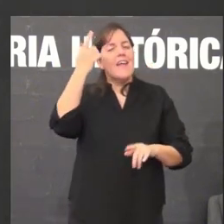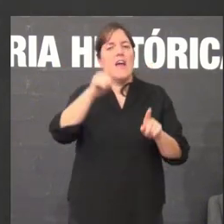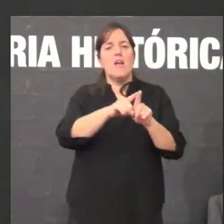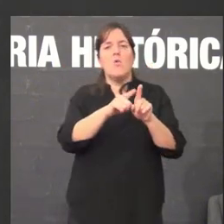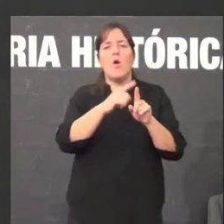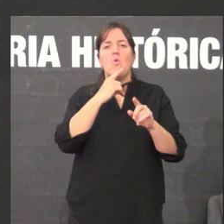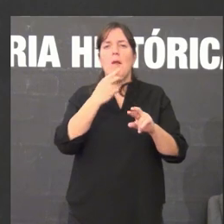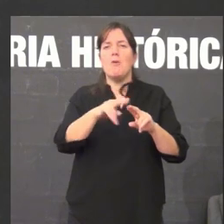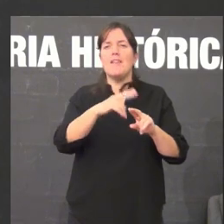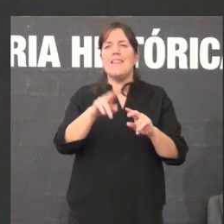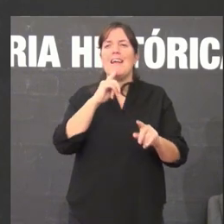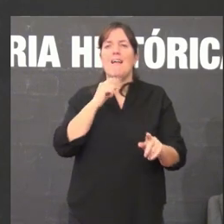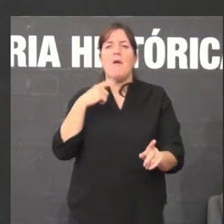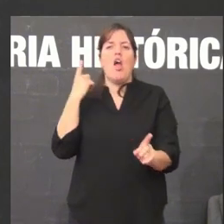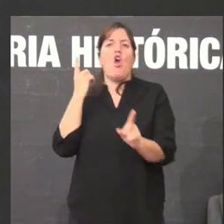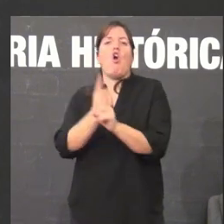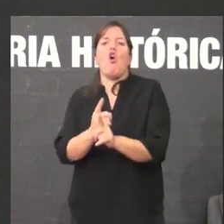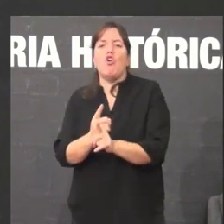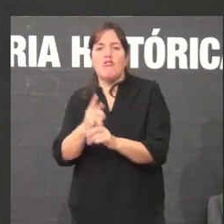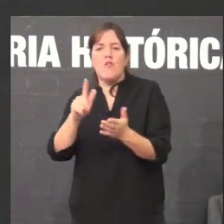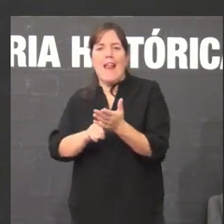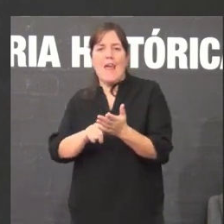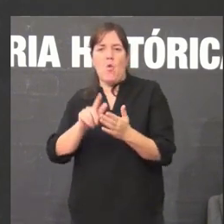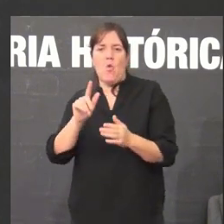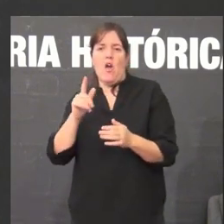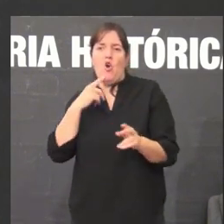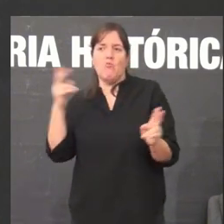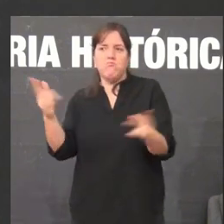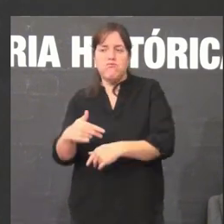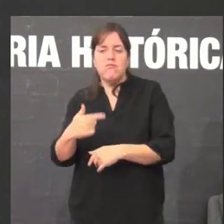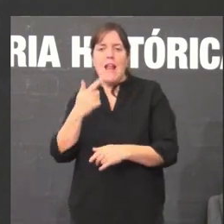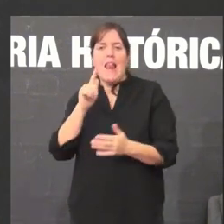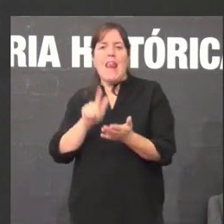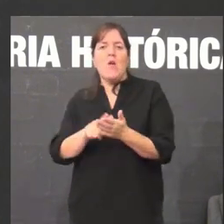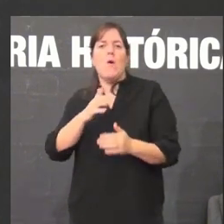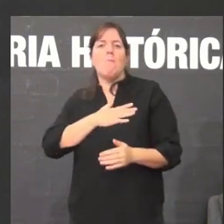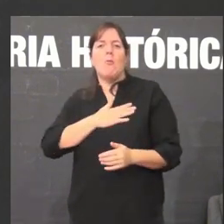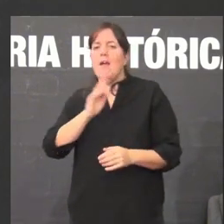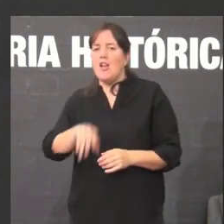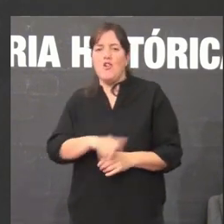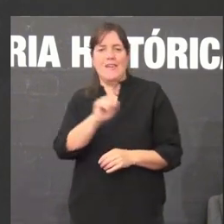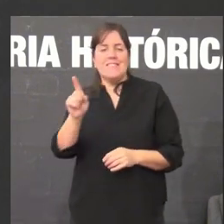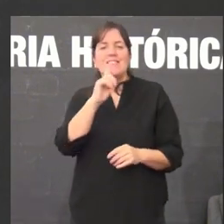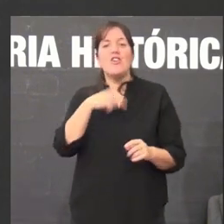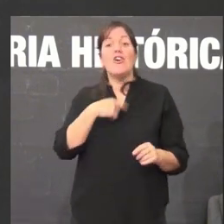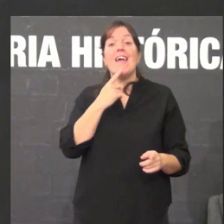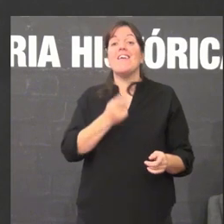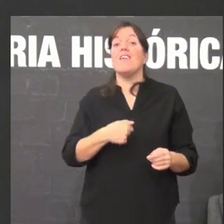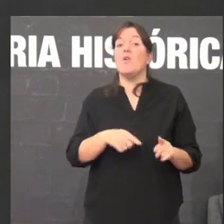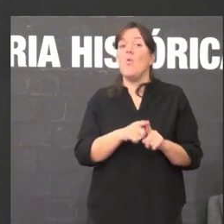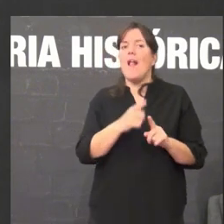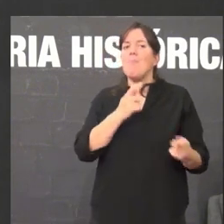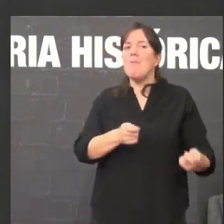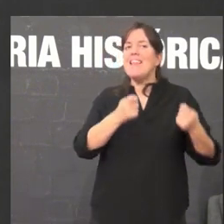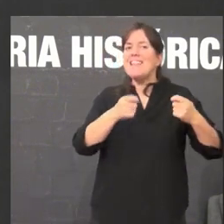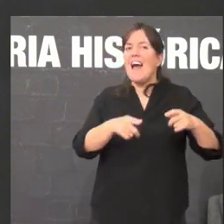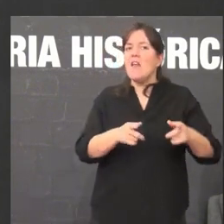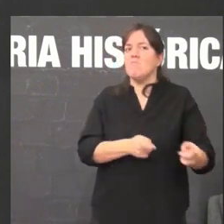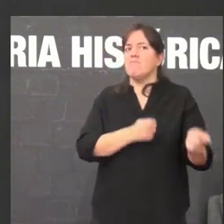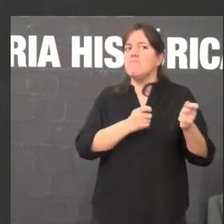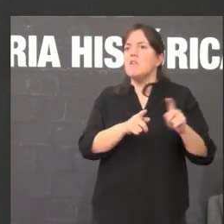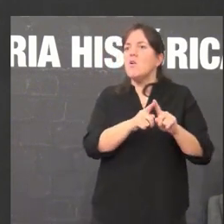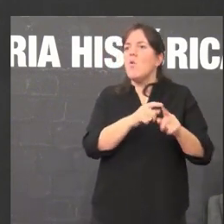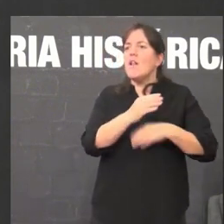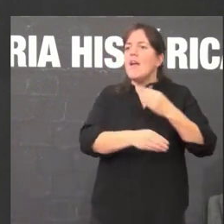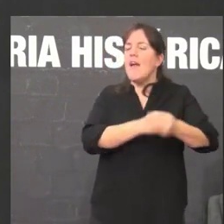propia, de exterminio dunha lingua propia. O franquismo que fai aplicar militarmente desde a coerción unha política que ten unhas